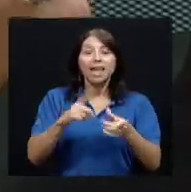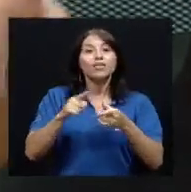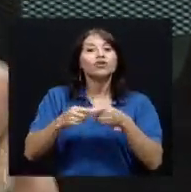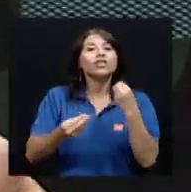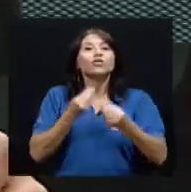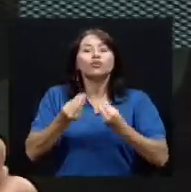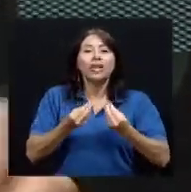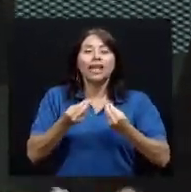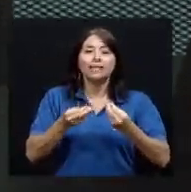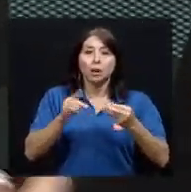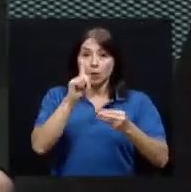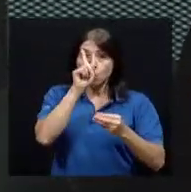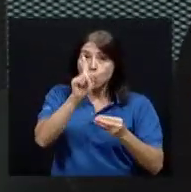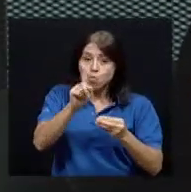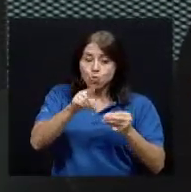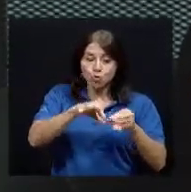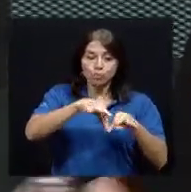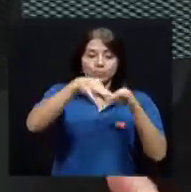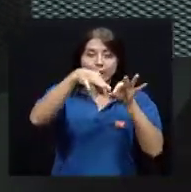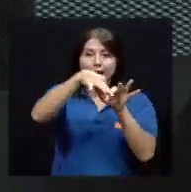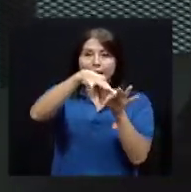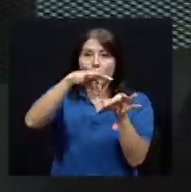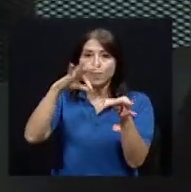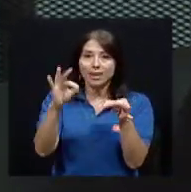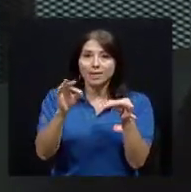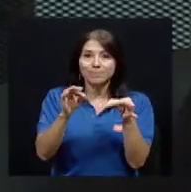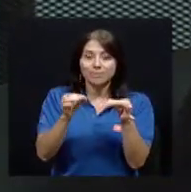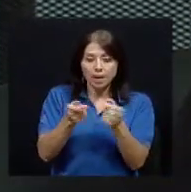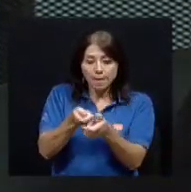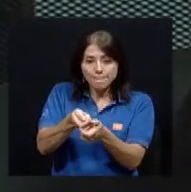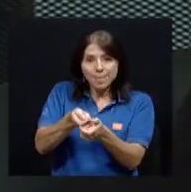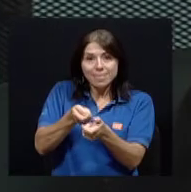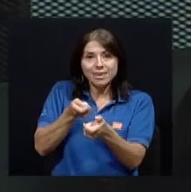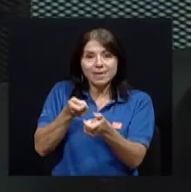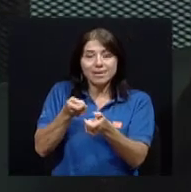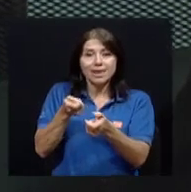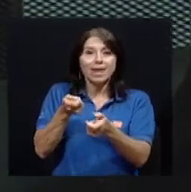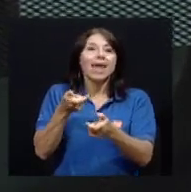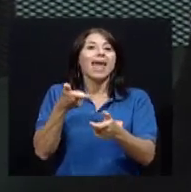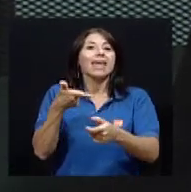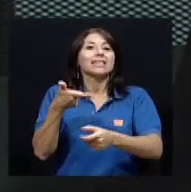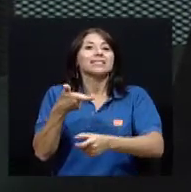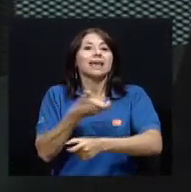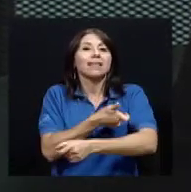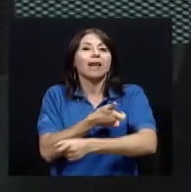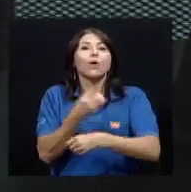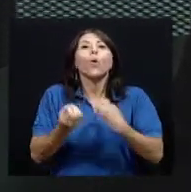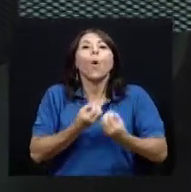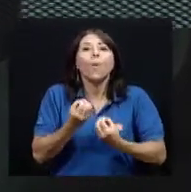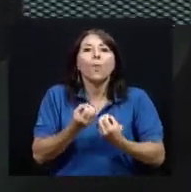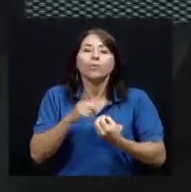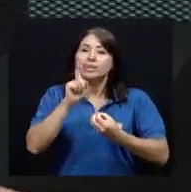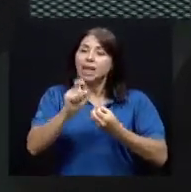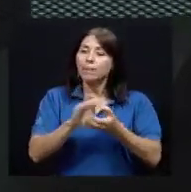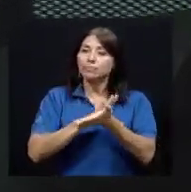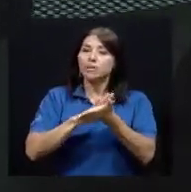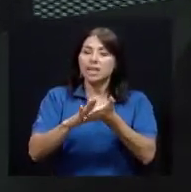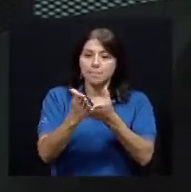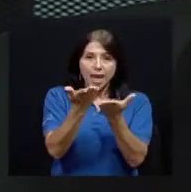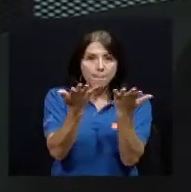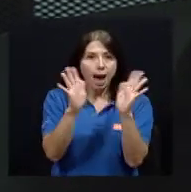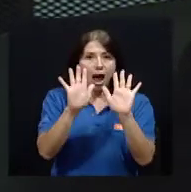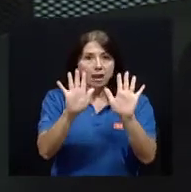abrir el paquete medir las unidades e inyectar como debo inyectar pues con las manos claramente limpias cualquier